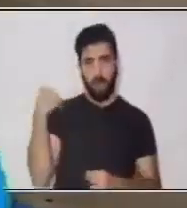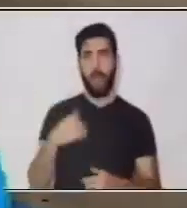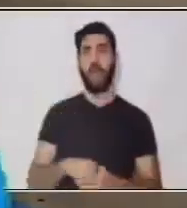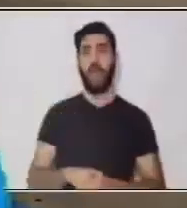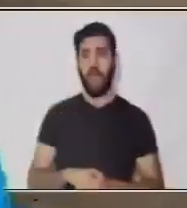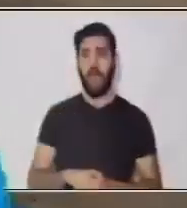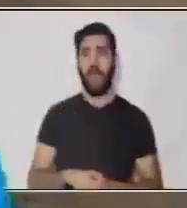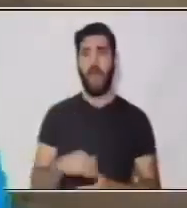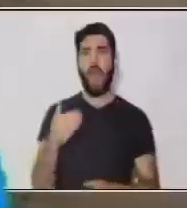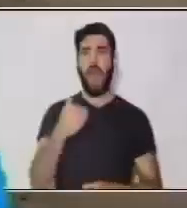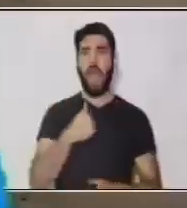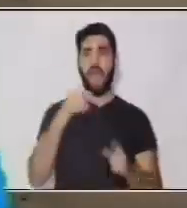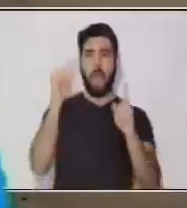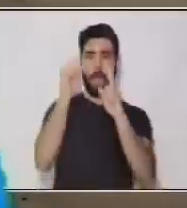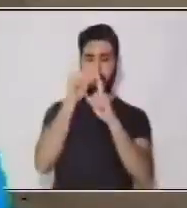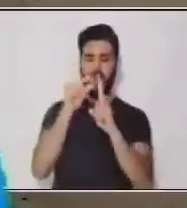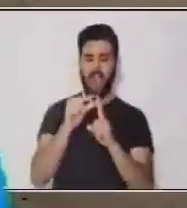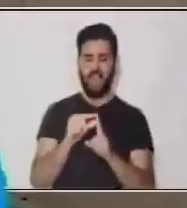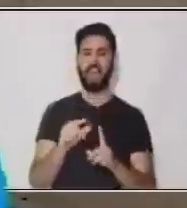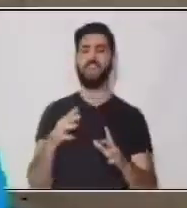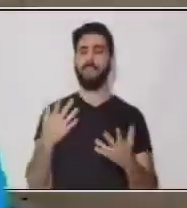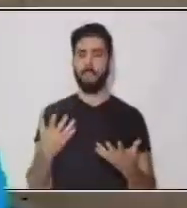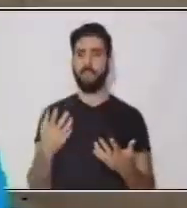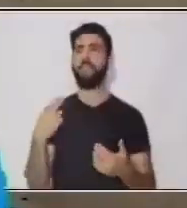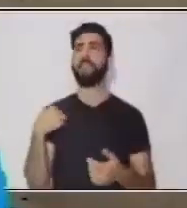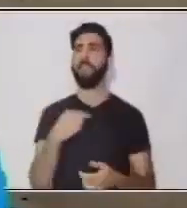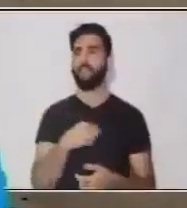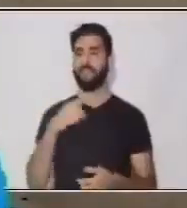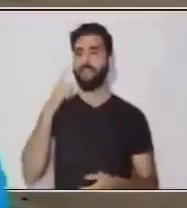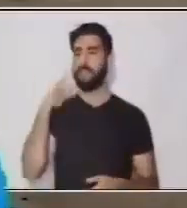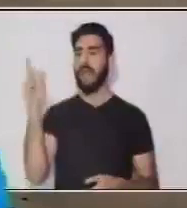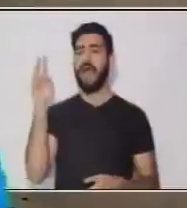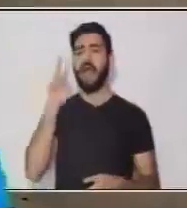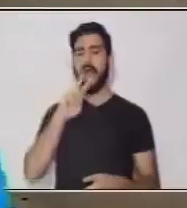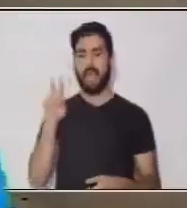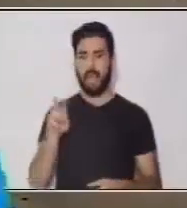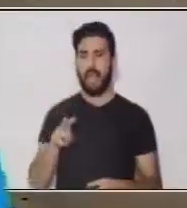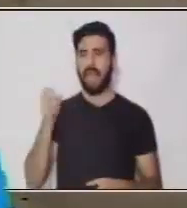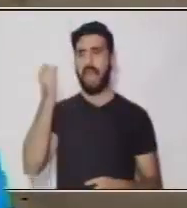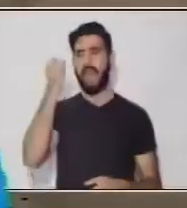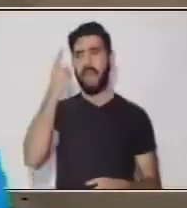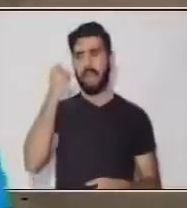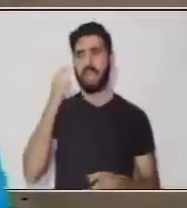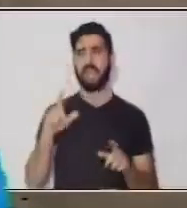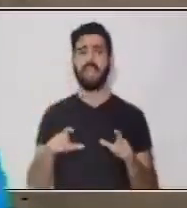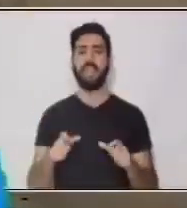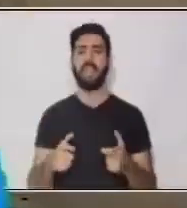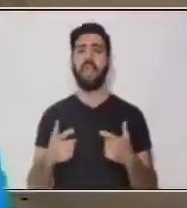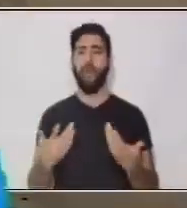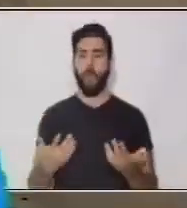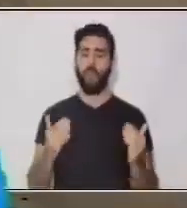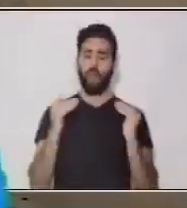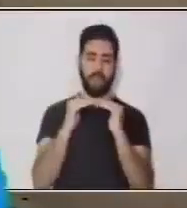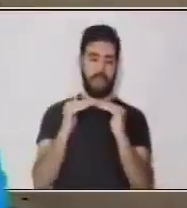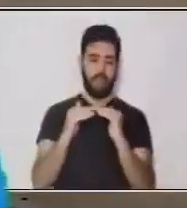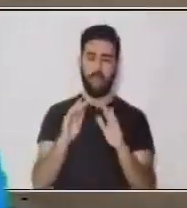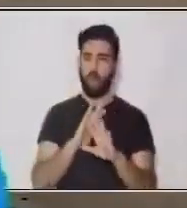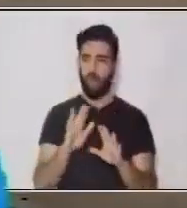Había una serie de palabras. Entonces... Las vamos a leer... Para darnos cuenta que... Generalmente... Es lo mismo.